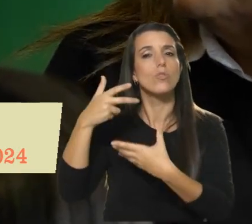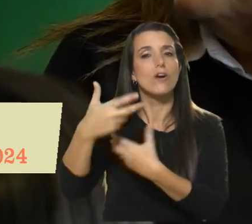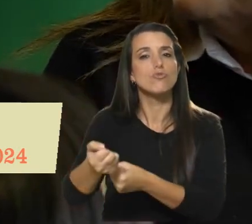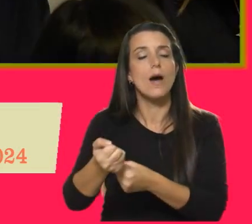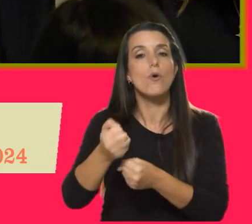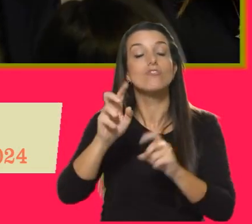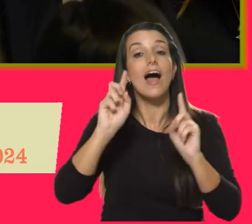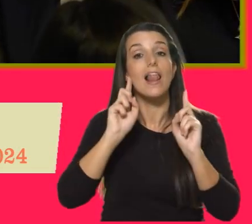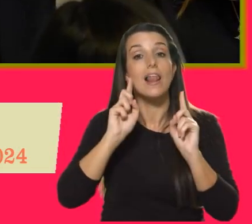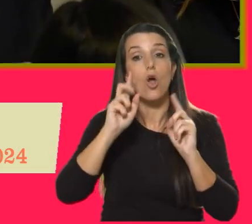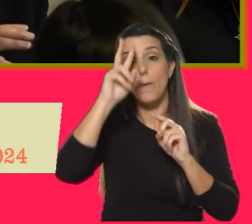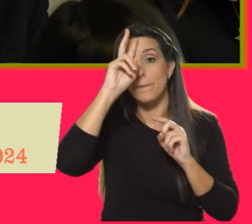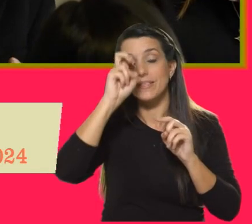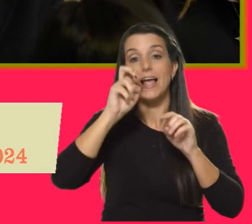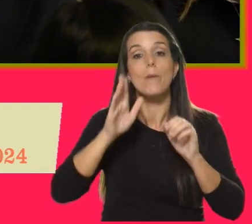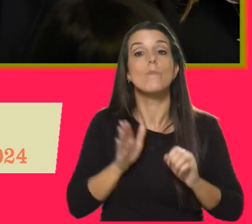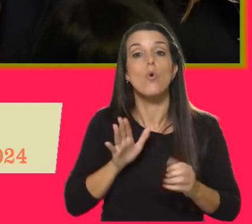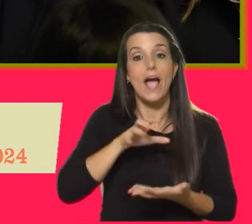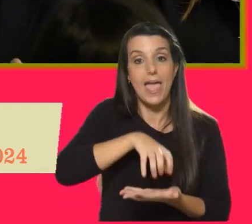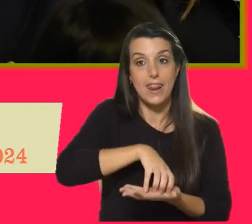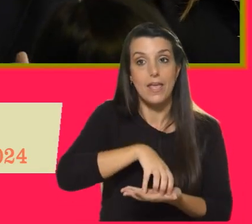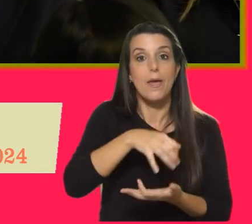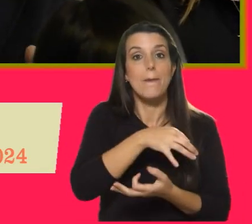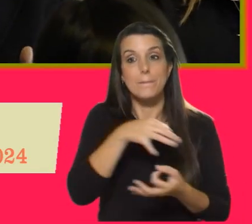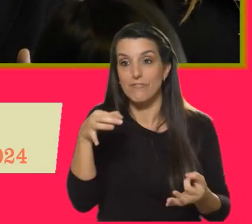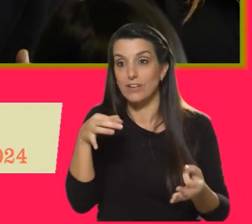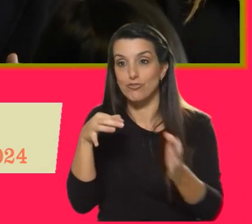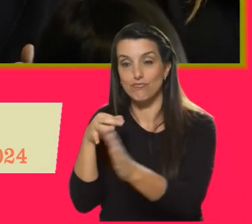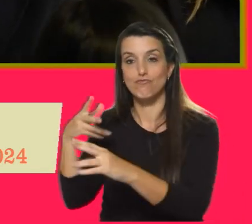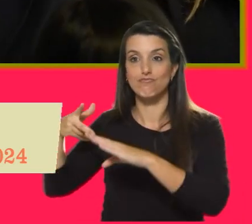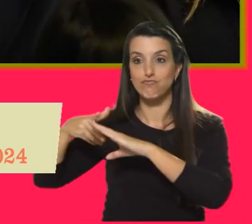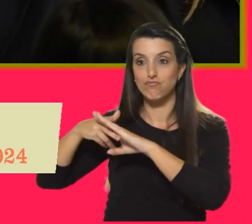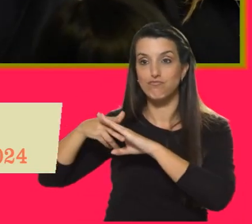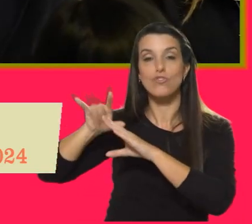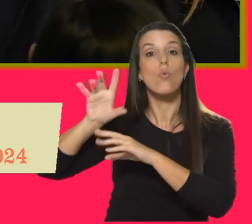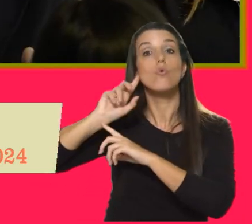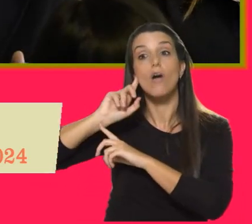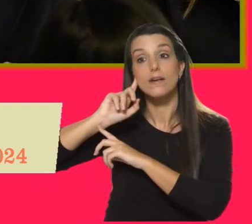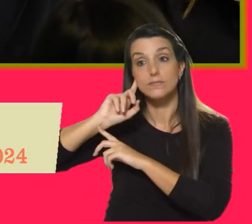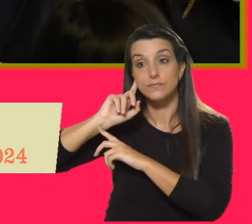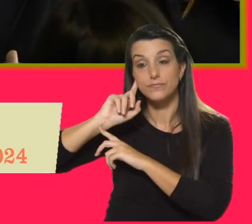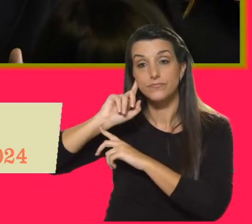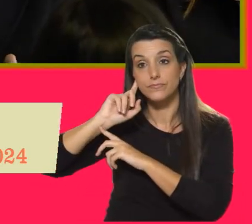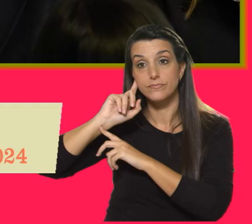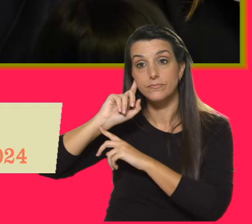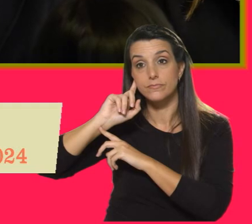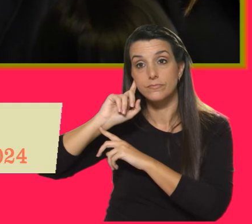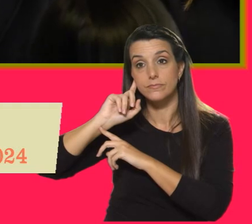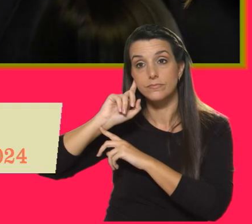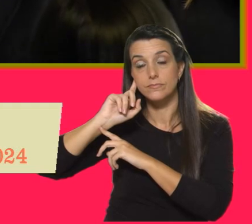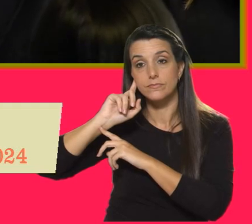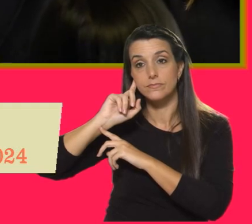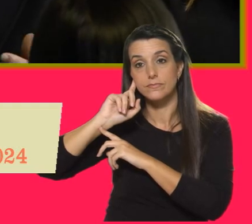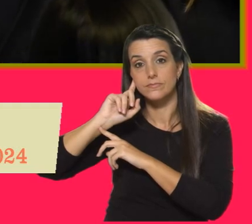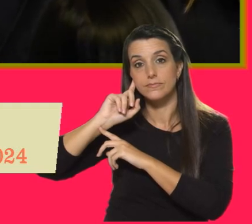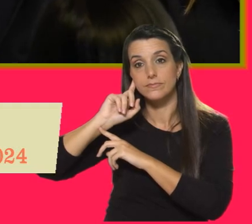venir al Hospital de la Mujer para hacer una sala de... ¿Me escuchás, Virna? Es sumamente digna. Nada más que es